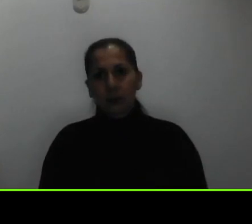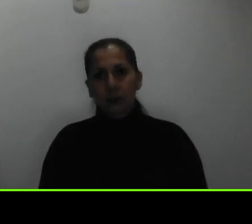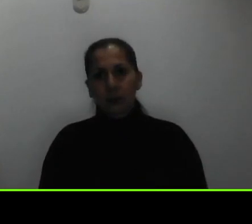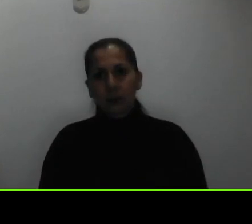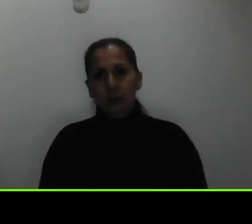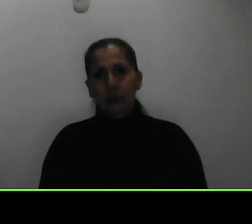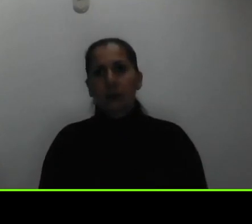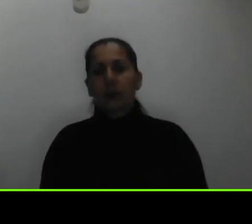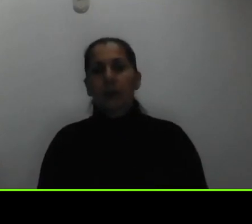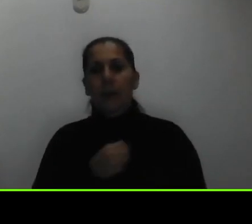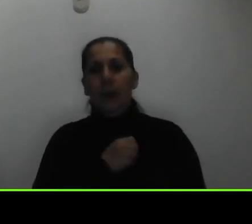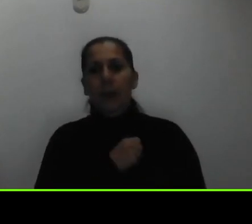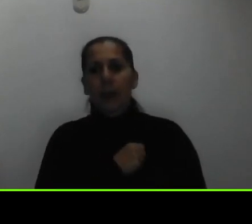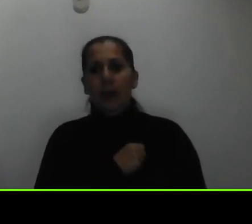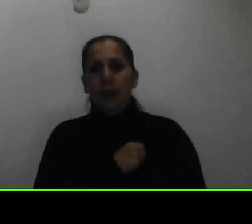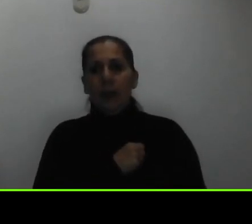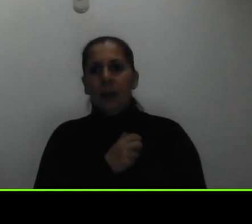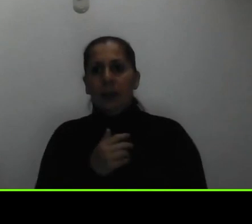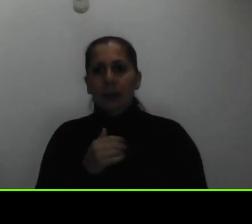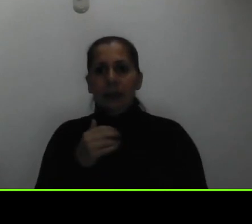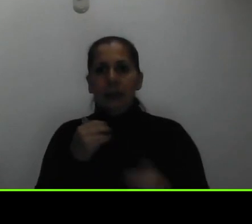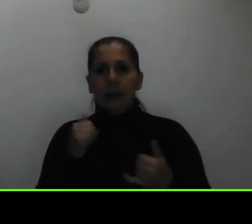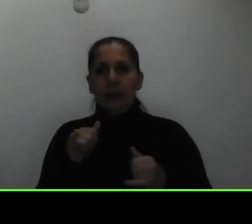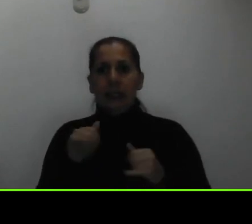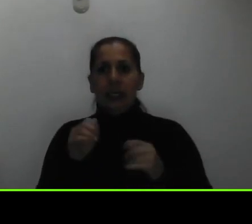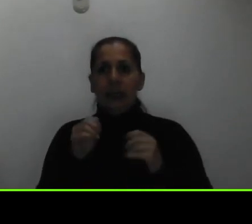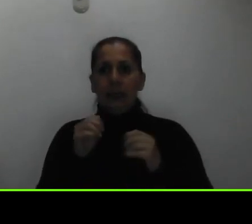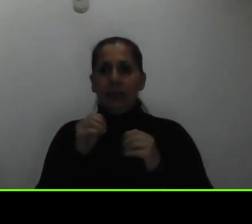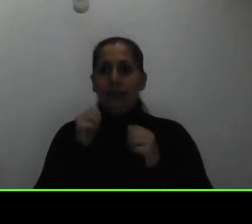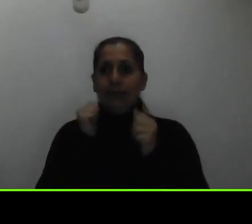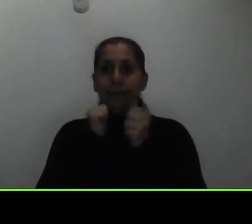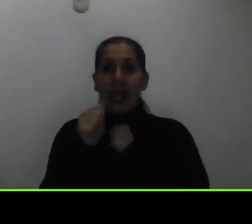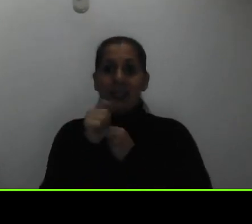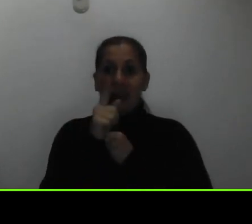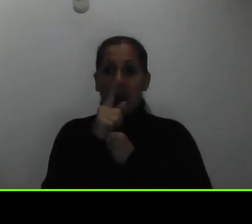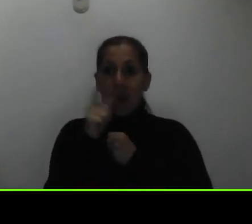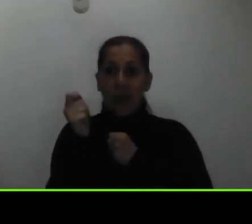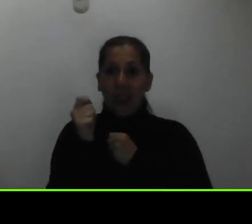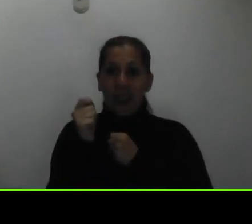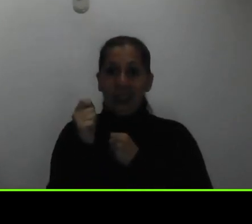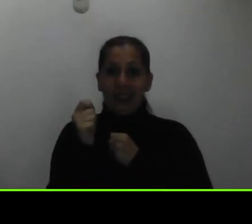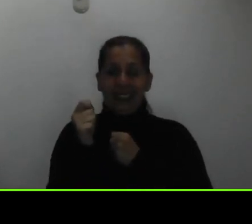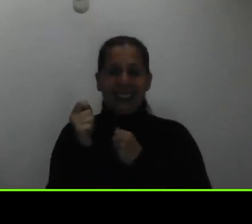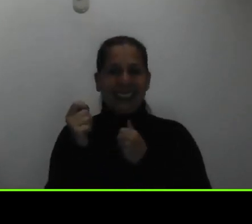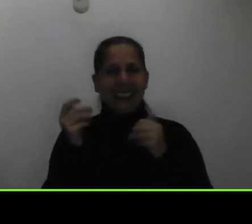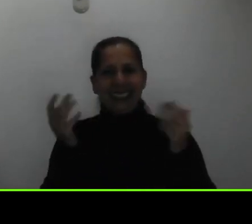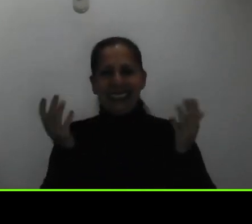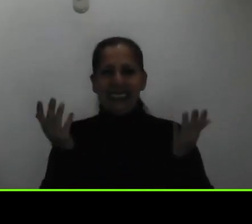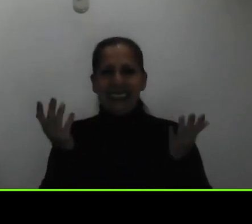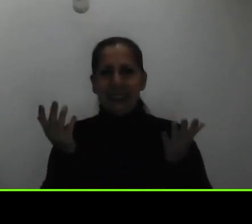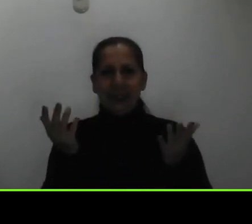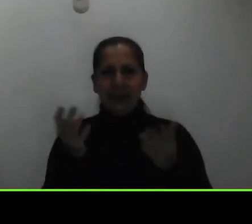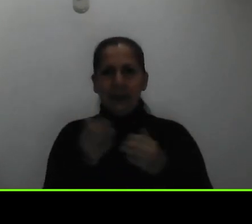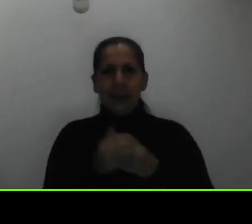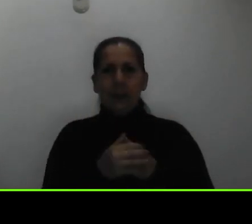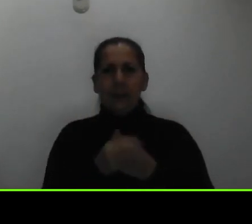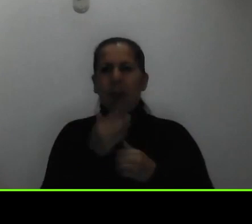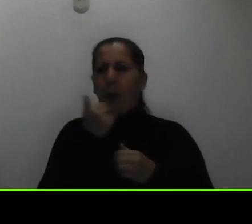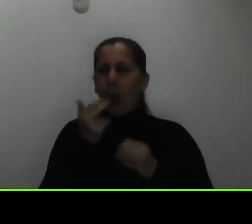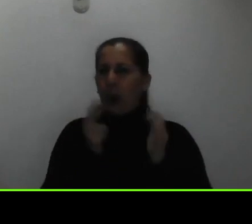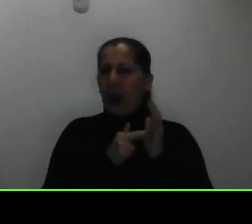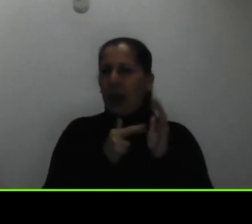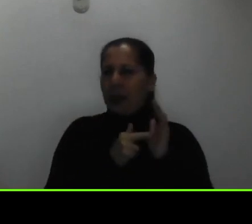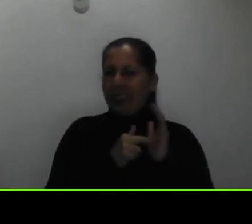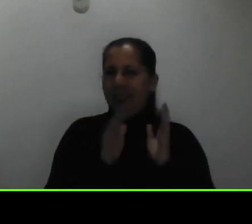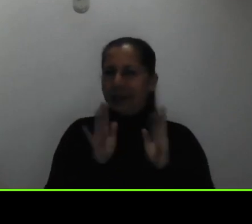perdón si se pasa un poco de ese plazo del mes no sé si les corté antes pero mejor voy a repetir